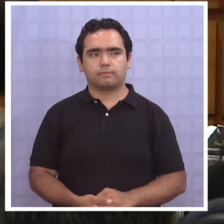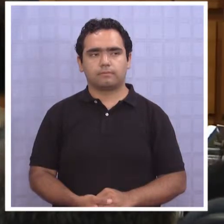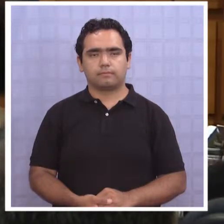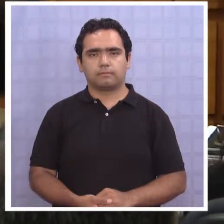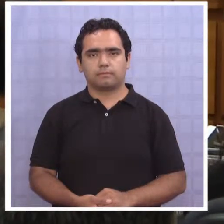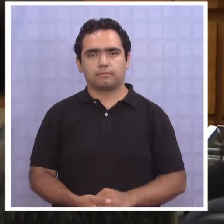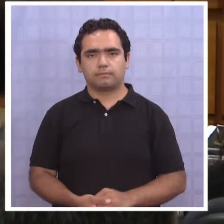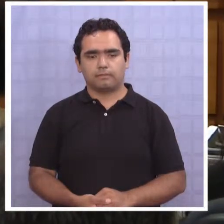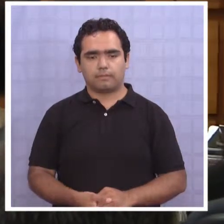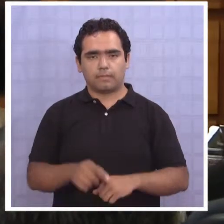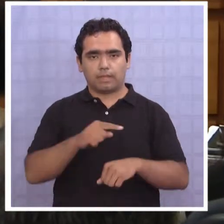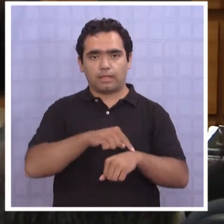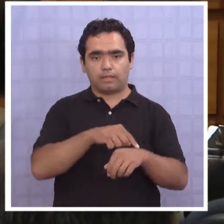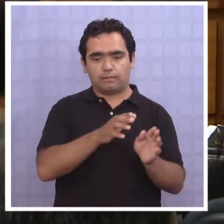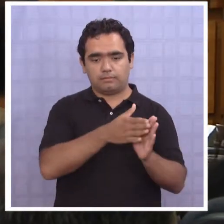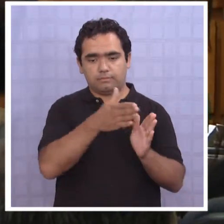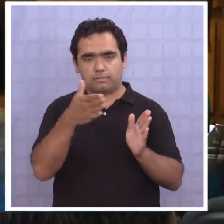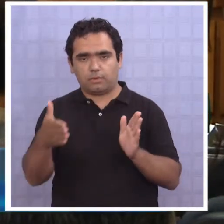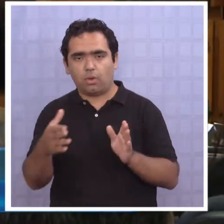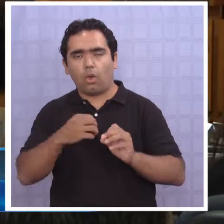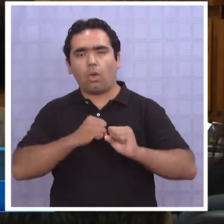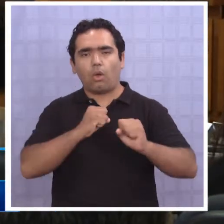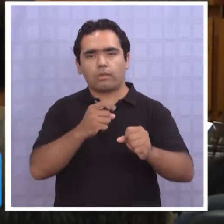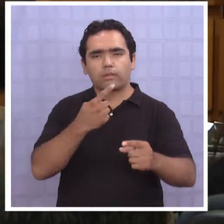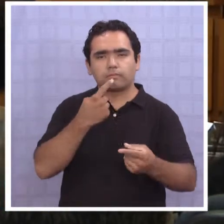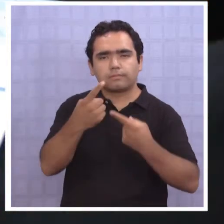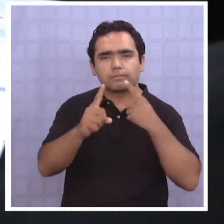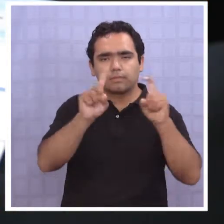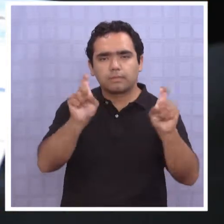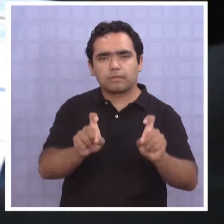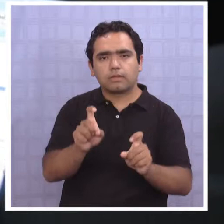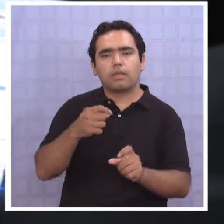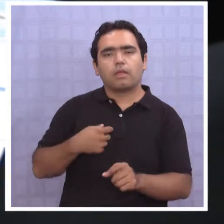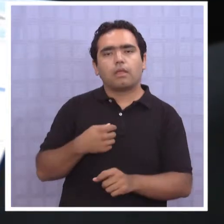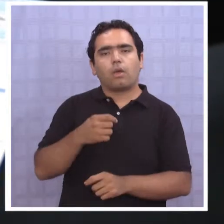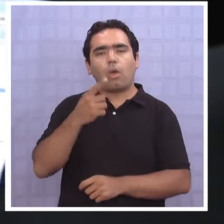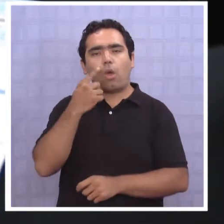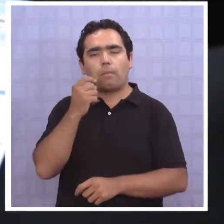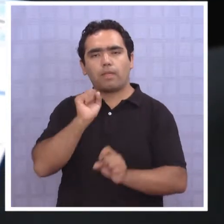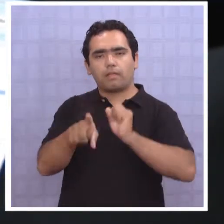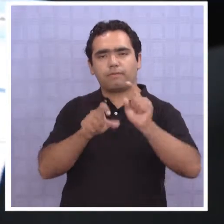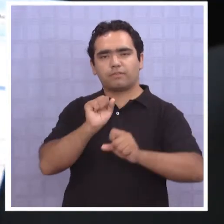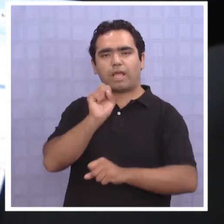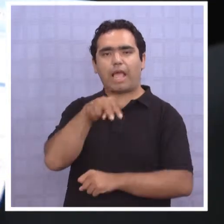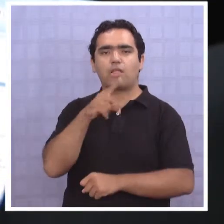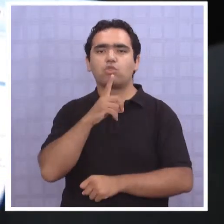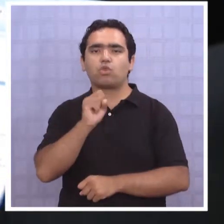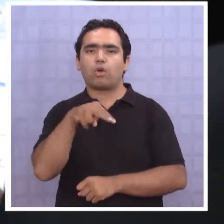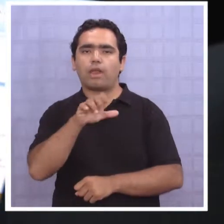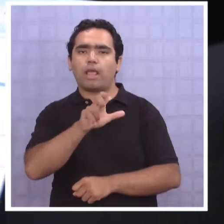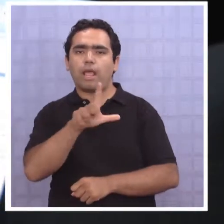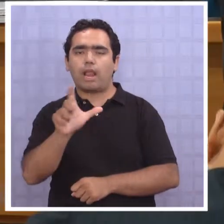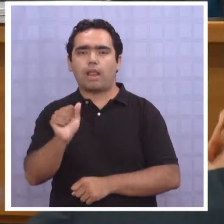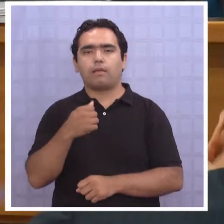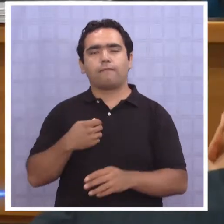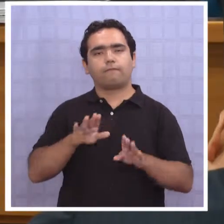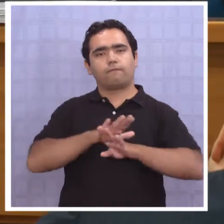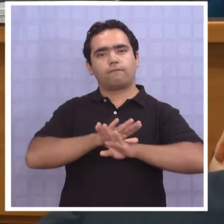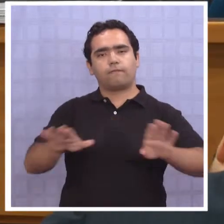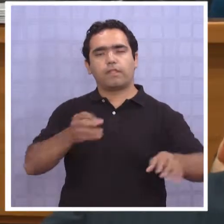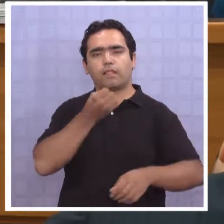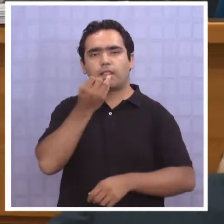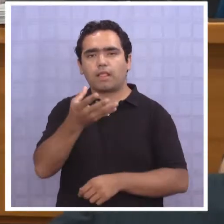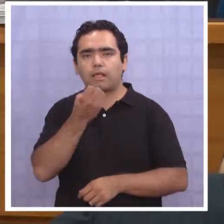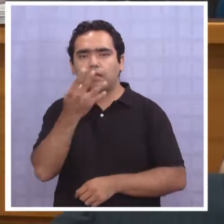Con la etapa de contrainterrogación del abogado defensor de Antonella Sharafia, se puso término, este viernes 11, a la